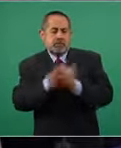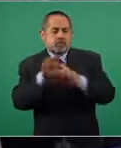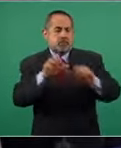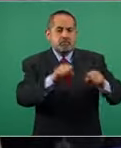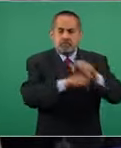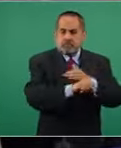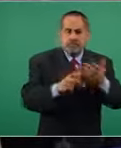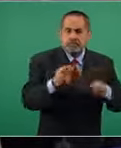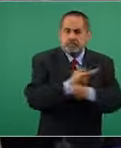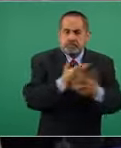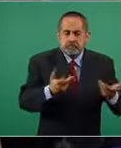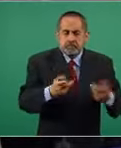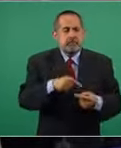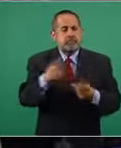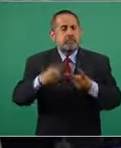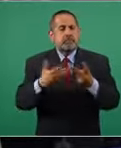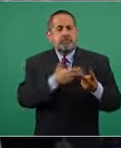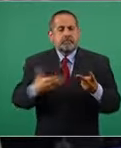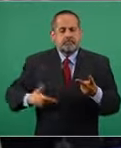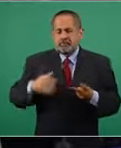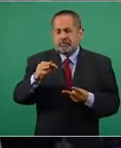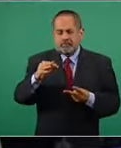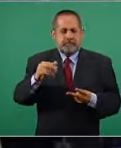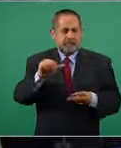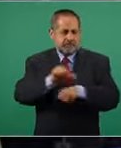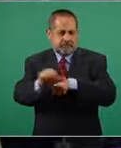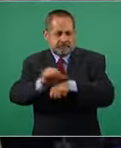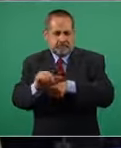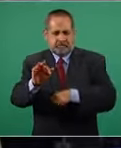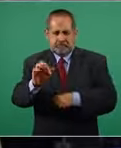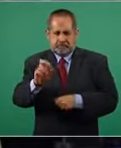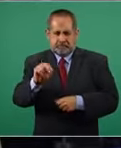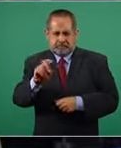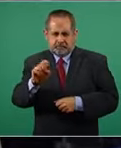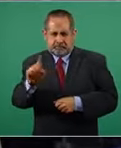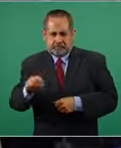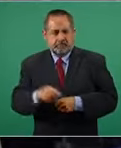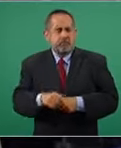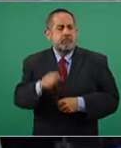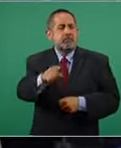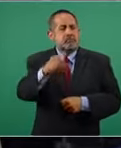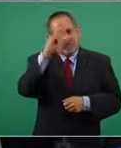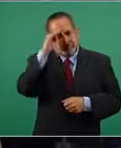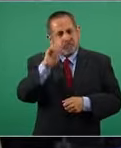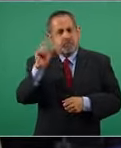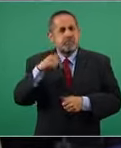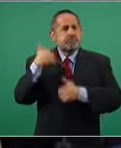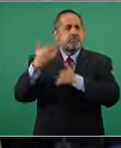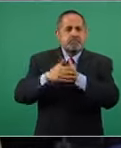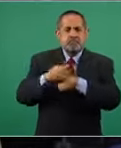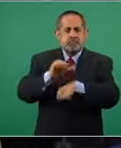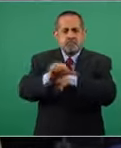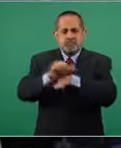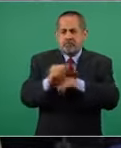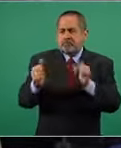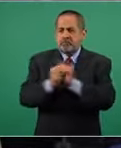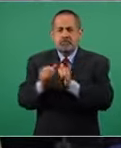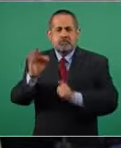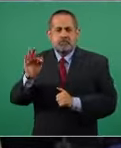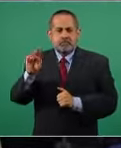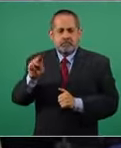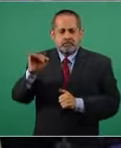realmente dos dos cuestiones por una parte cuando espera que Argentina alcance un acuerdo con el FMI